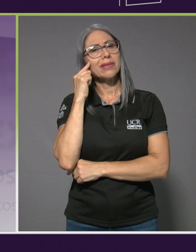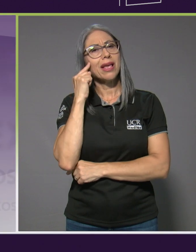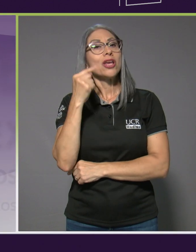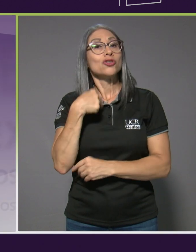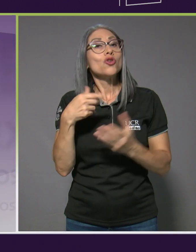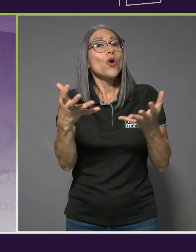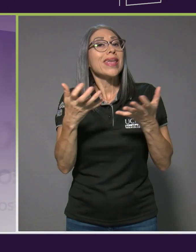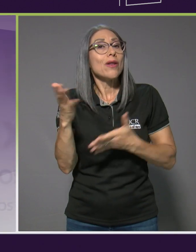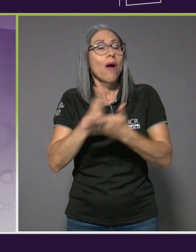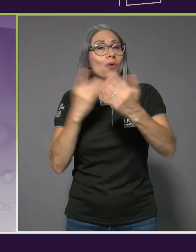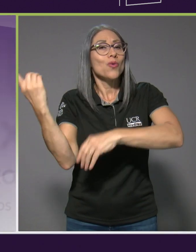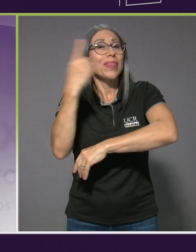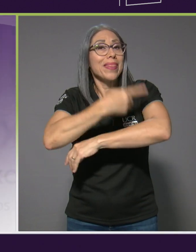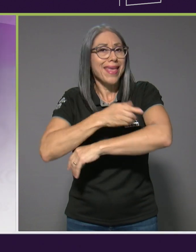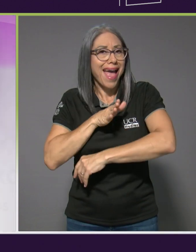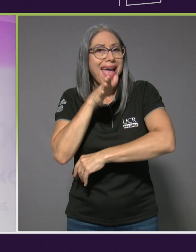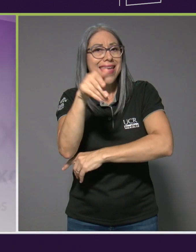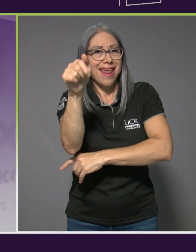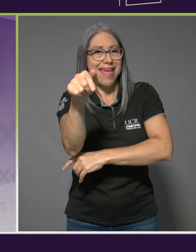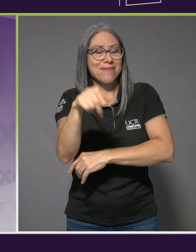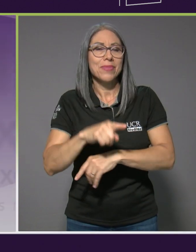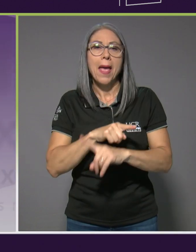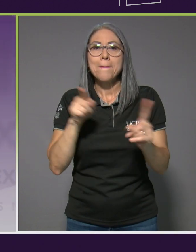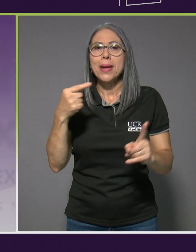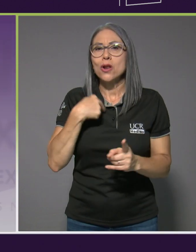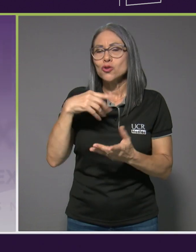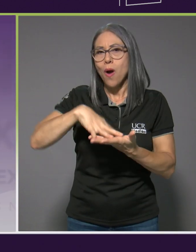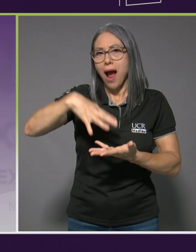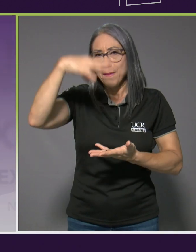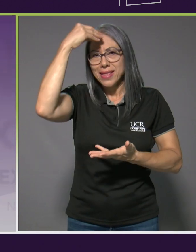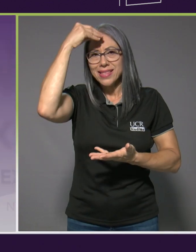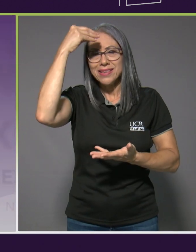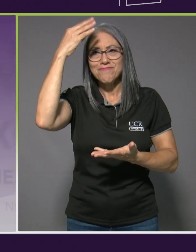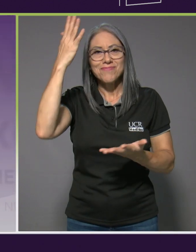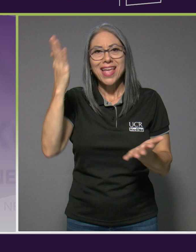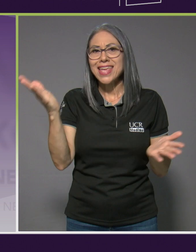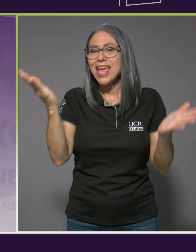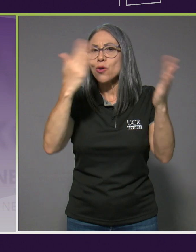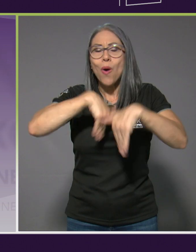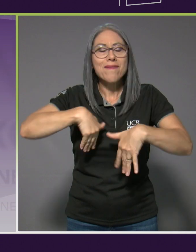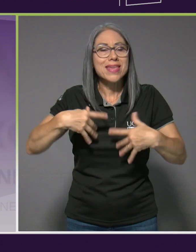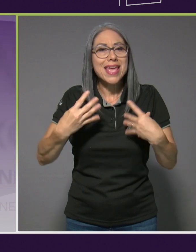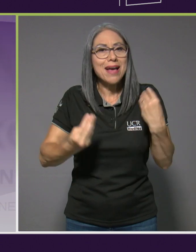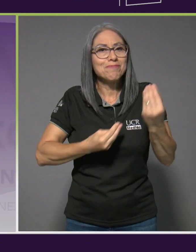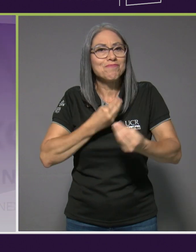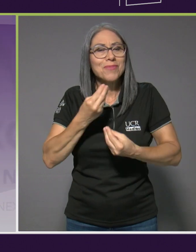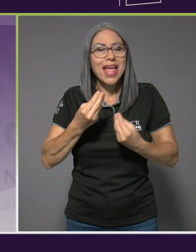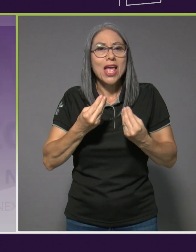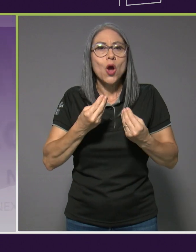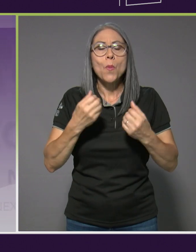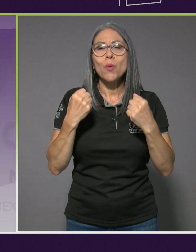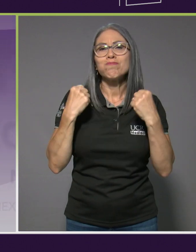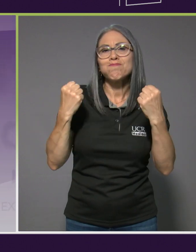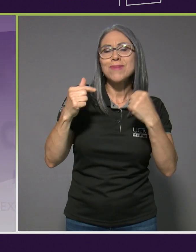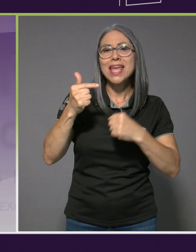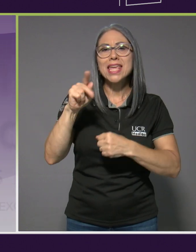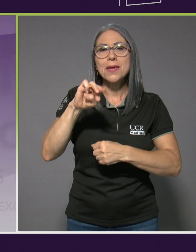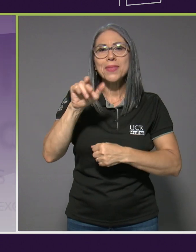algún día, pero aprendí que no había gimnasia para personas con discapacidad